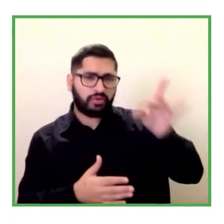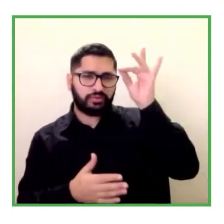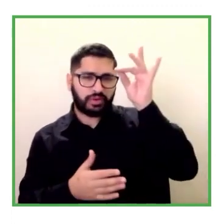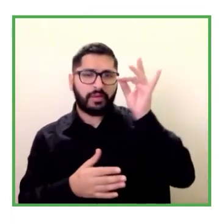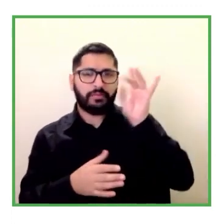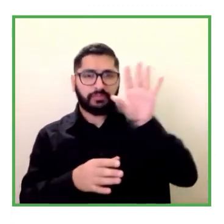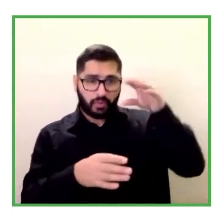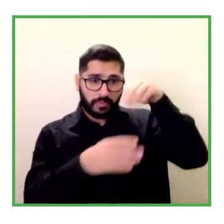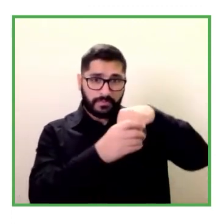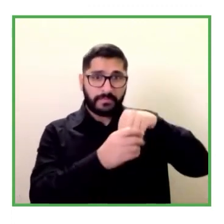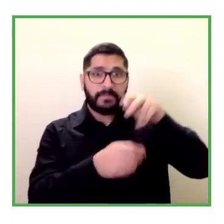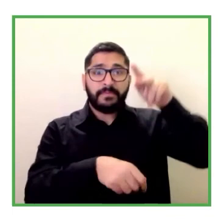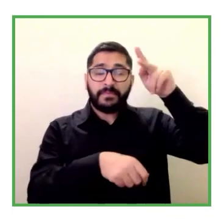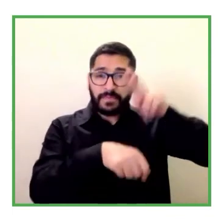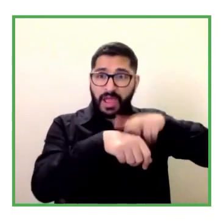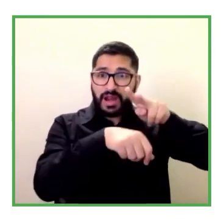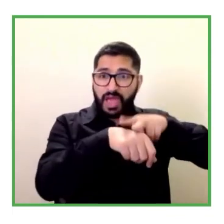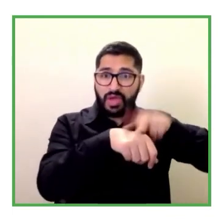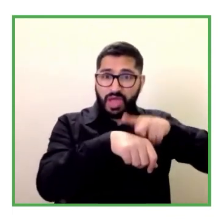inclusivas?